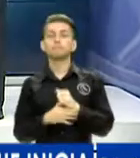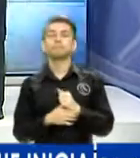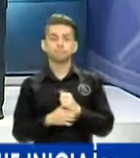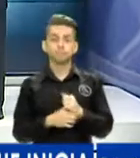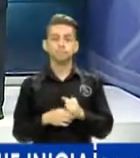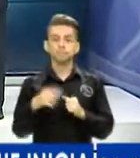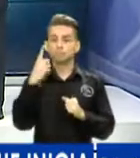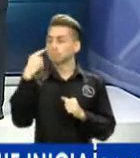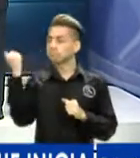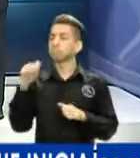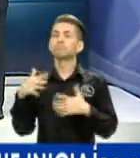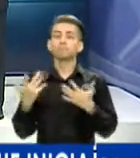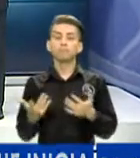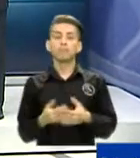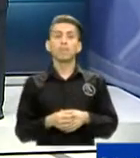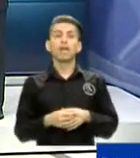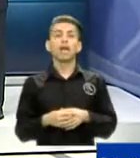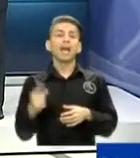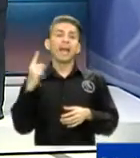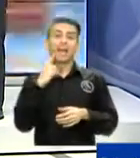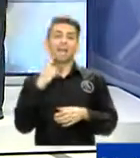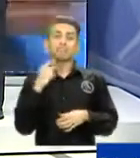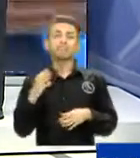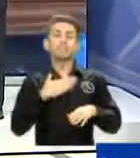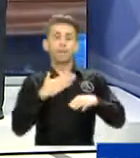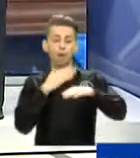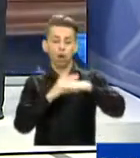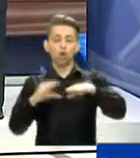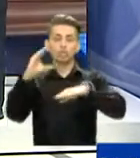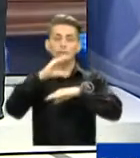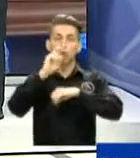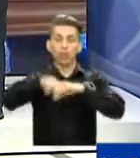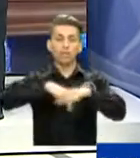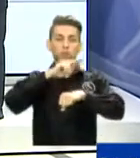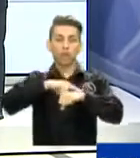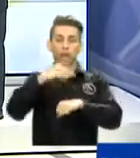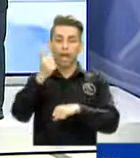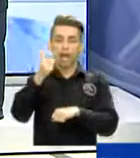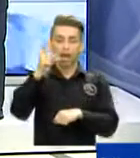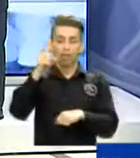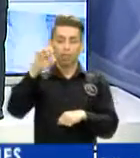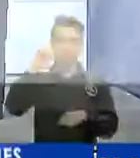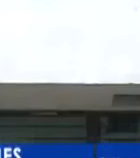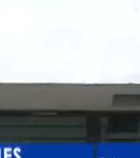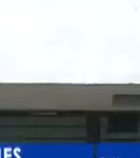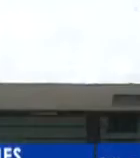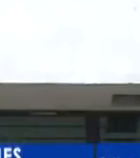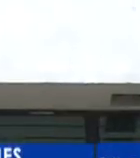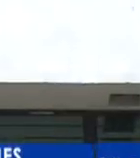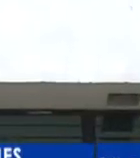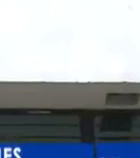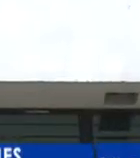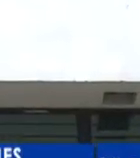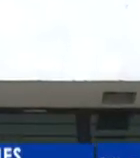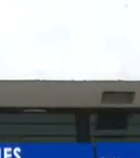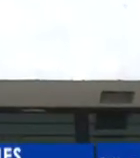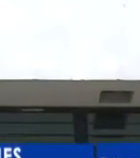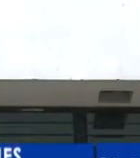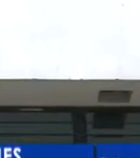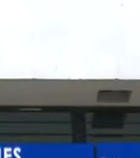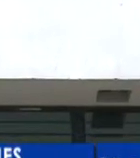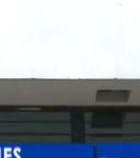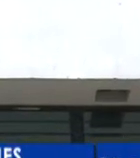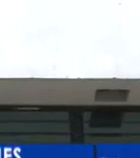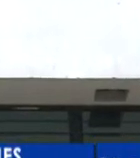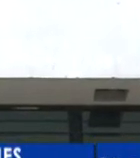Las autoridades del Consejo Nacional de Adopciones no reportan ningún caso de COVID-19 a la fecha, por suerte. Eric Cárdenas,